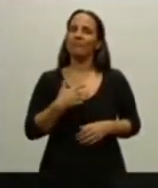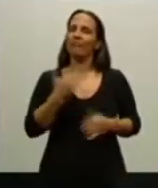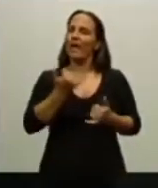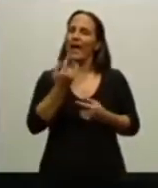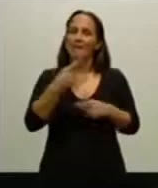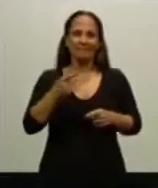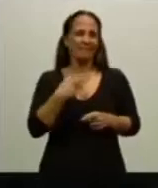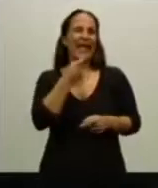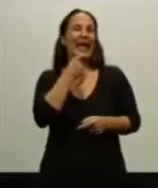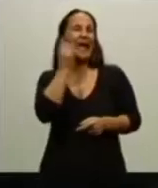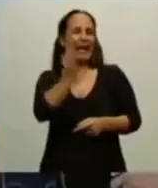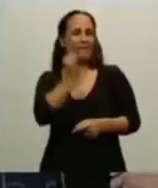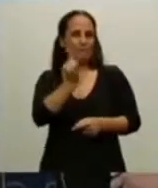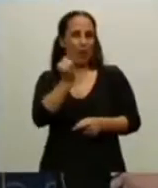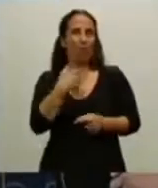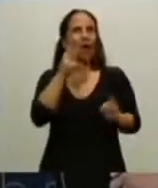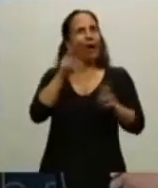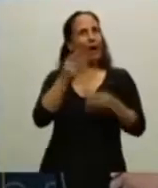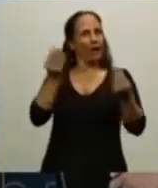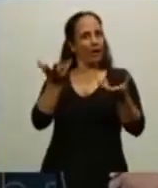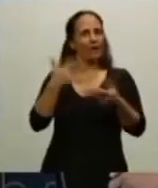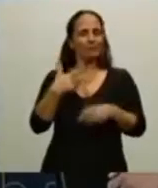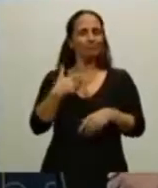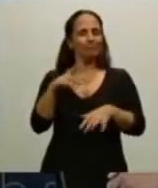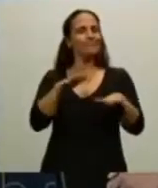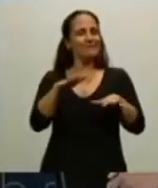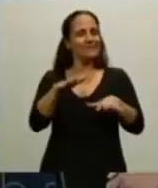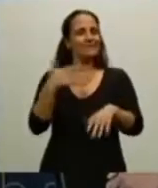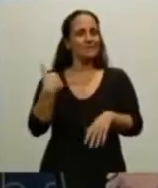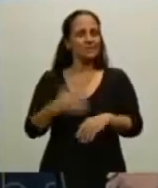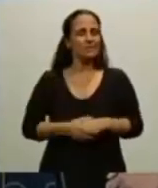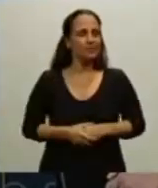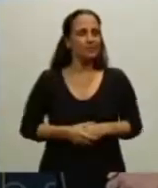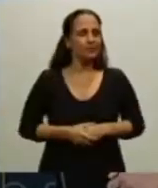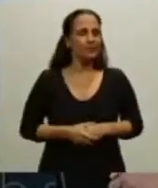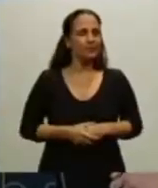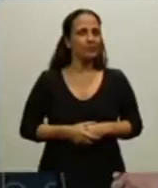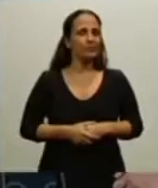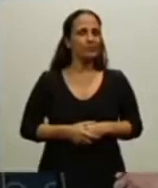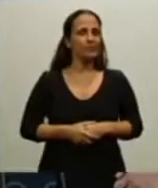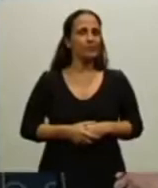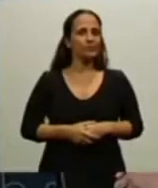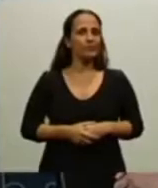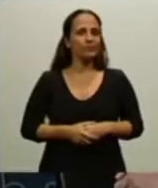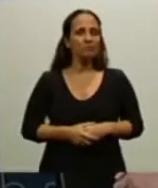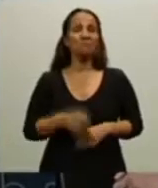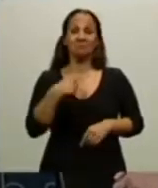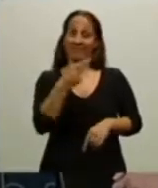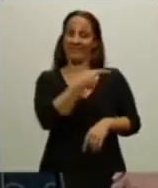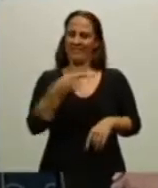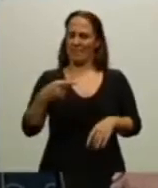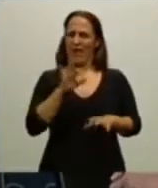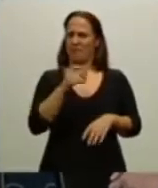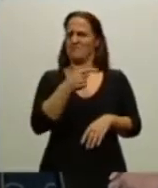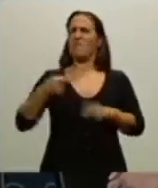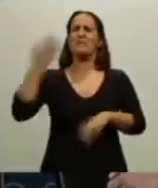ilustra más que mil discursos o mil palabras, hubo un hecho durante esta semana o la